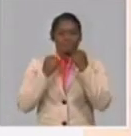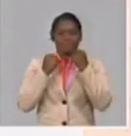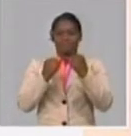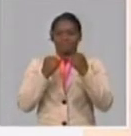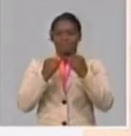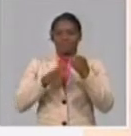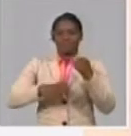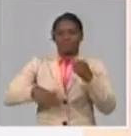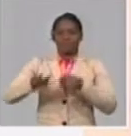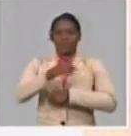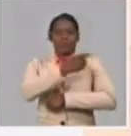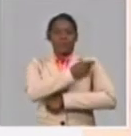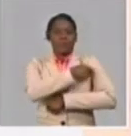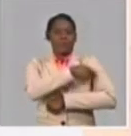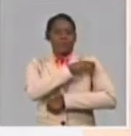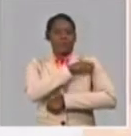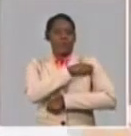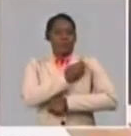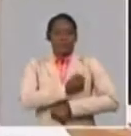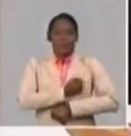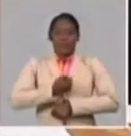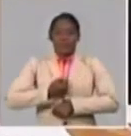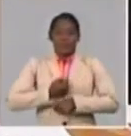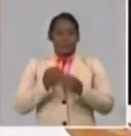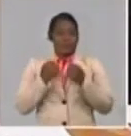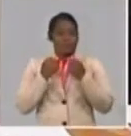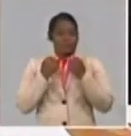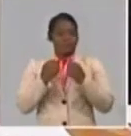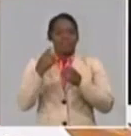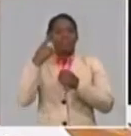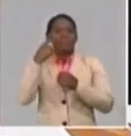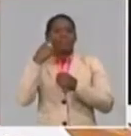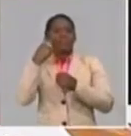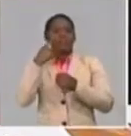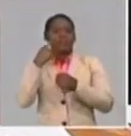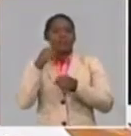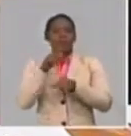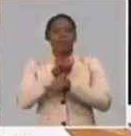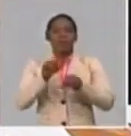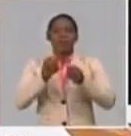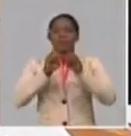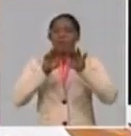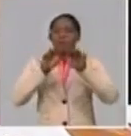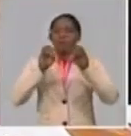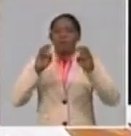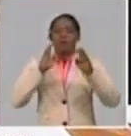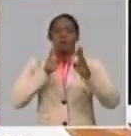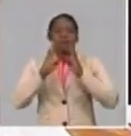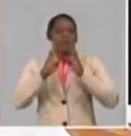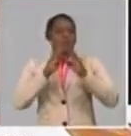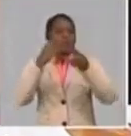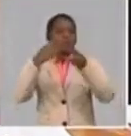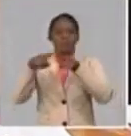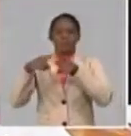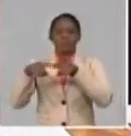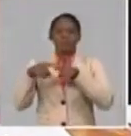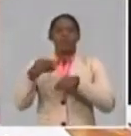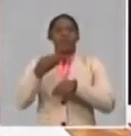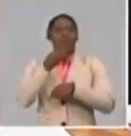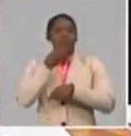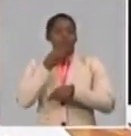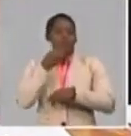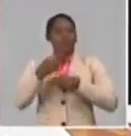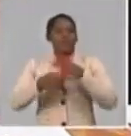movilizativa de nuestros propios esfuerzos que se expresen en una victoria rotunda ante el complejo